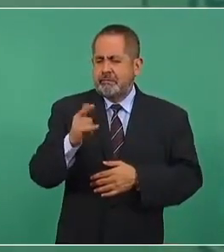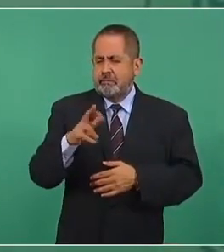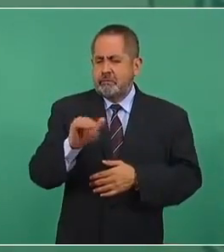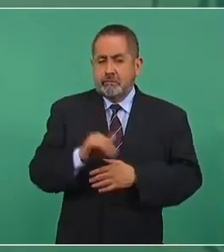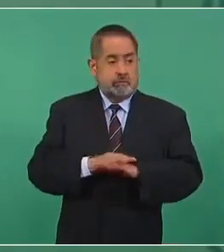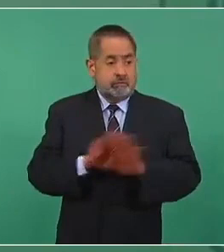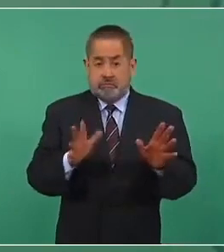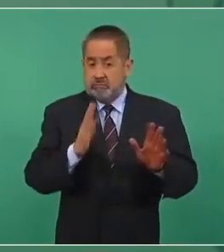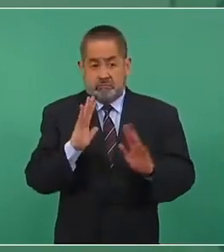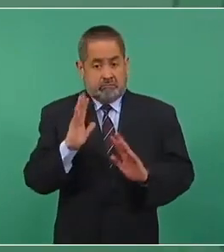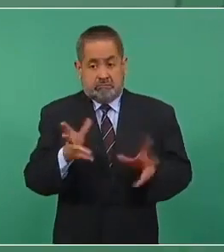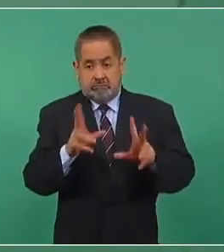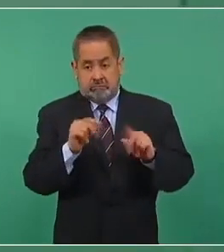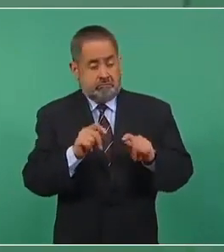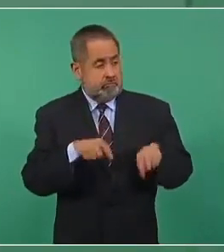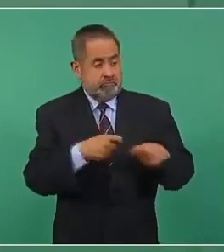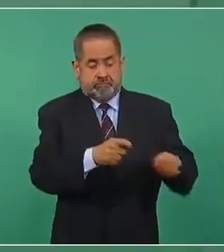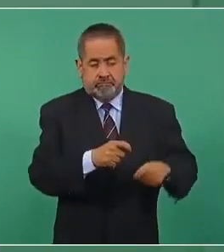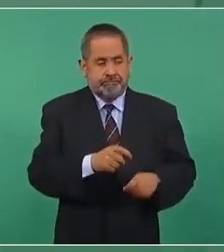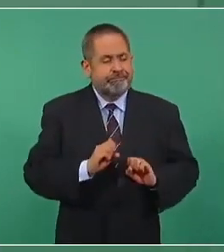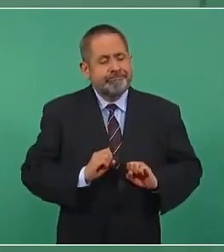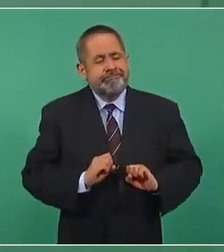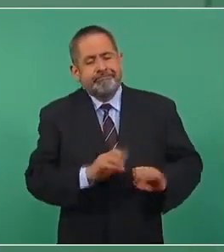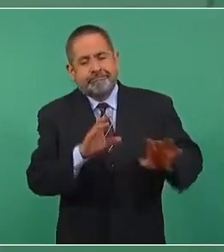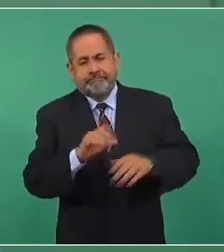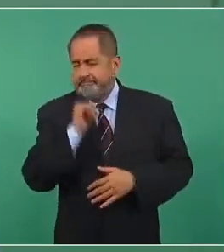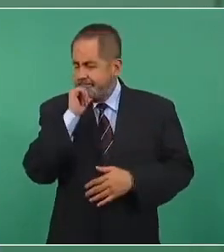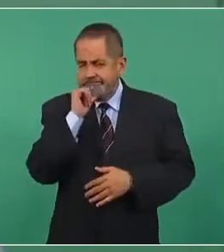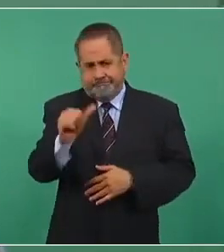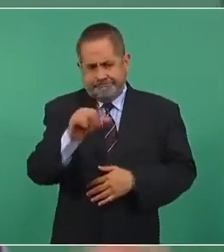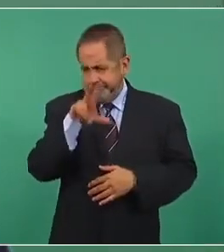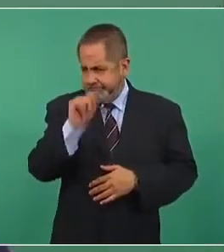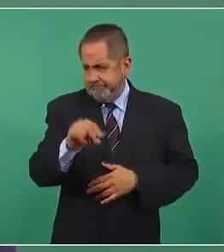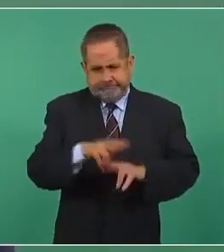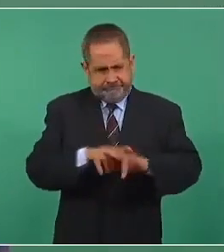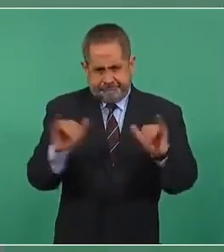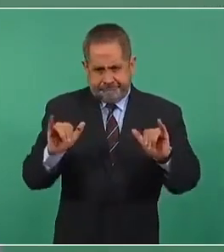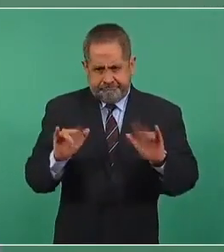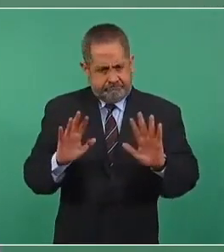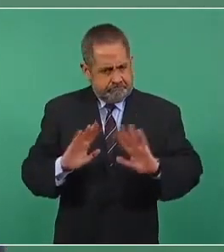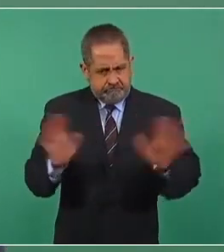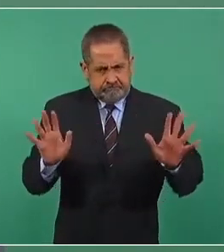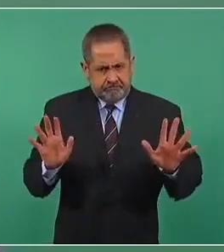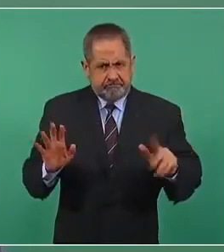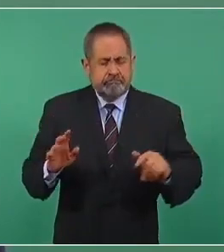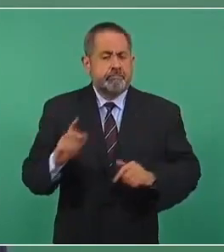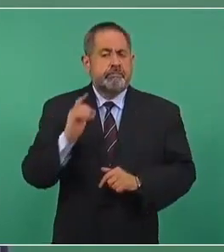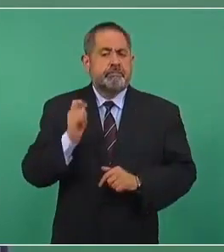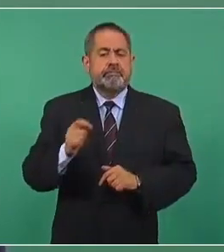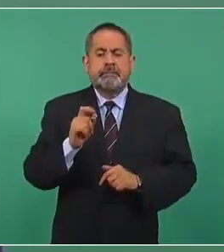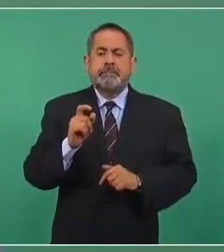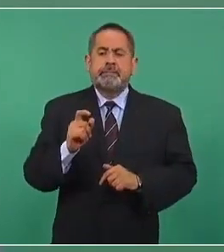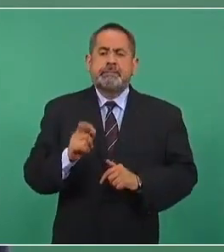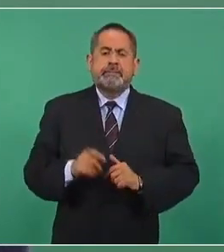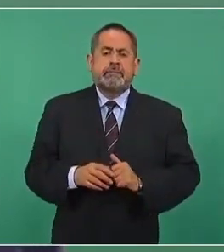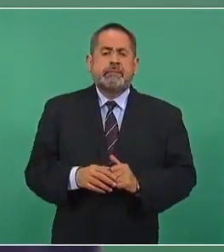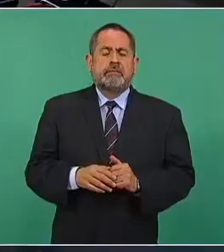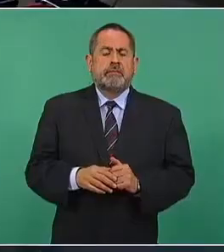ya no hay impunidad para nadie y no